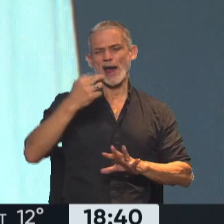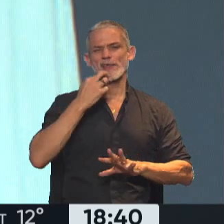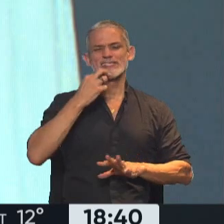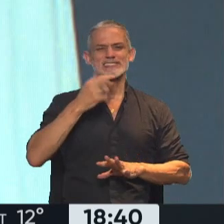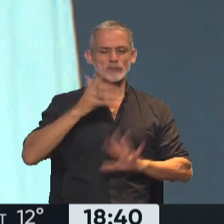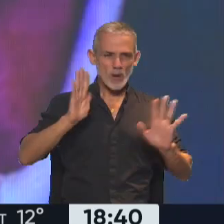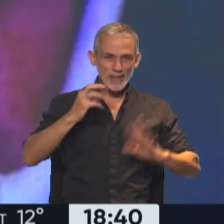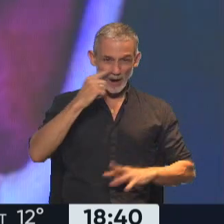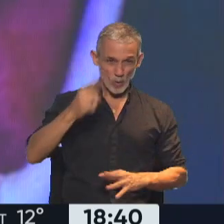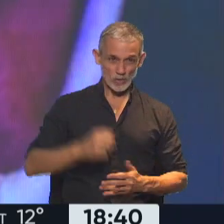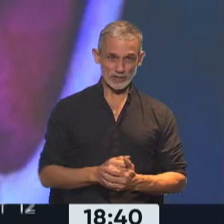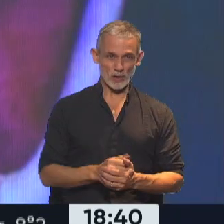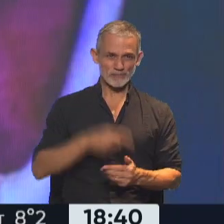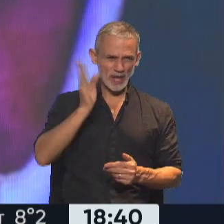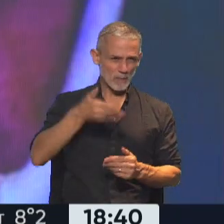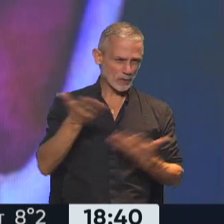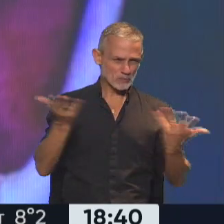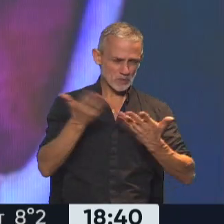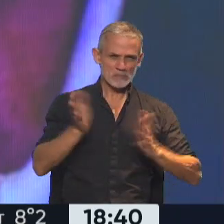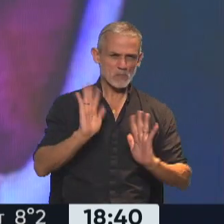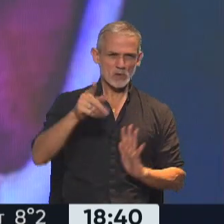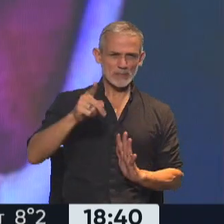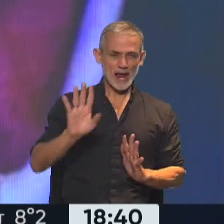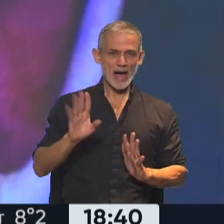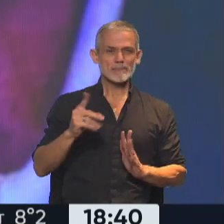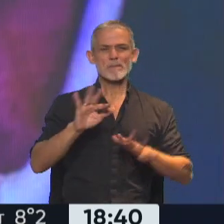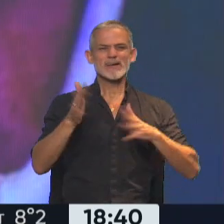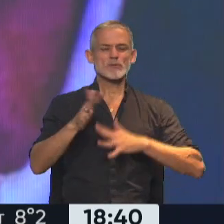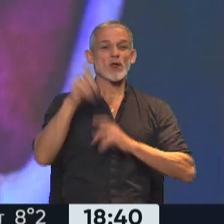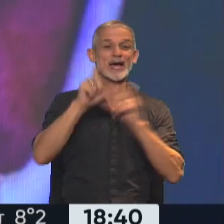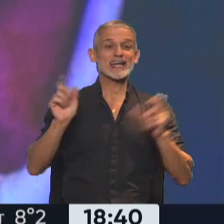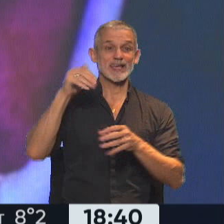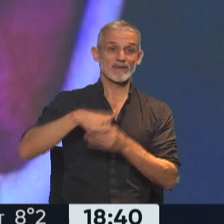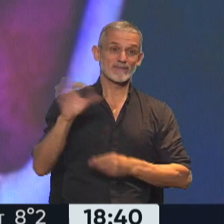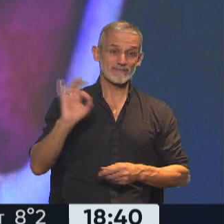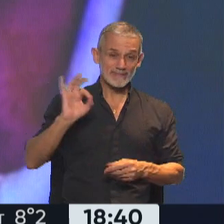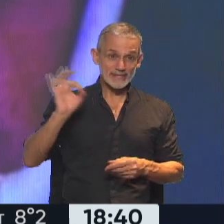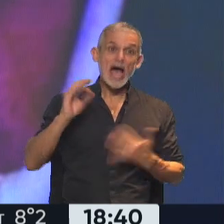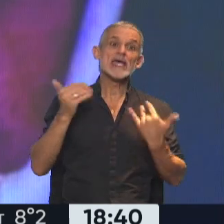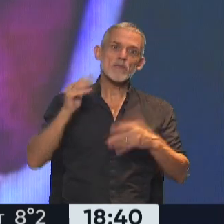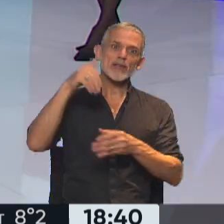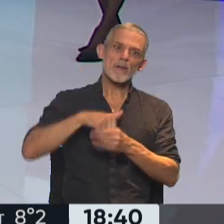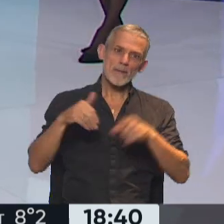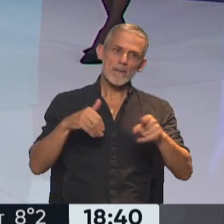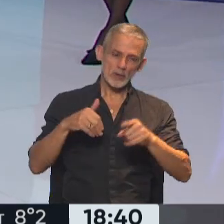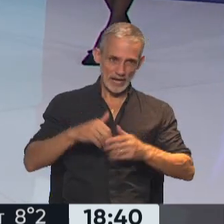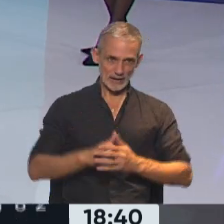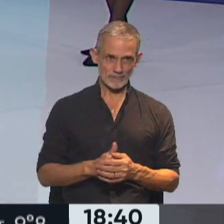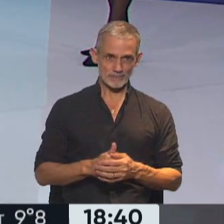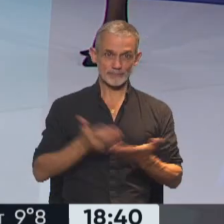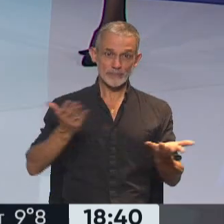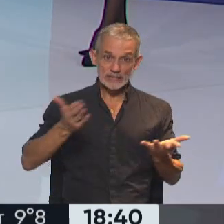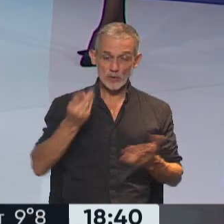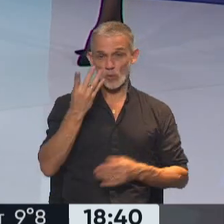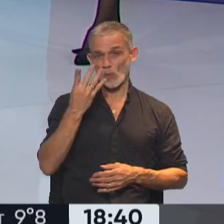de ¿Cuál es el porcentaje? ¿Cuál porcentaje? No sé si lo tenés en órbita, si no, no importa, pero para tener dimensión de la gente que no votó y que podría votar en este ballotage. O sea,